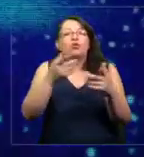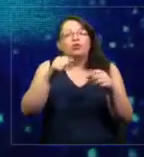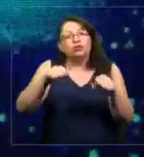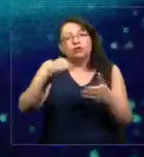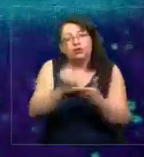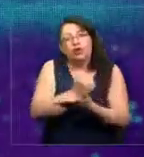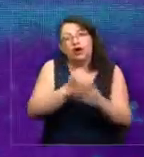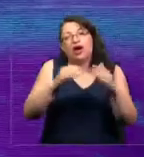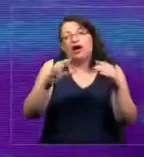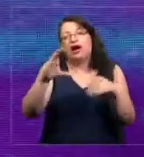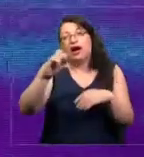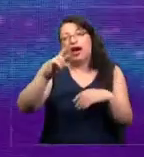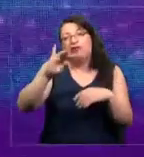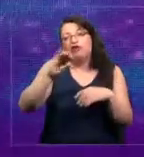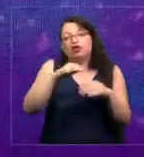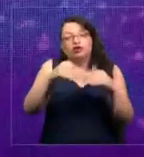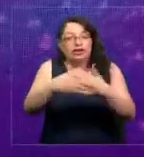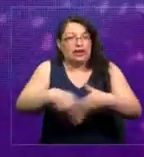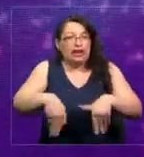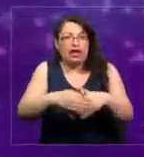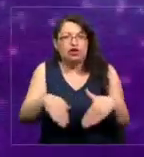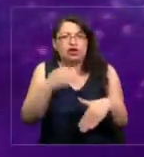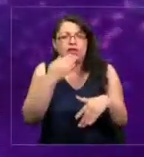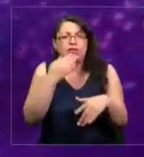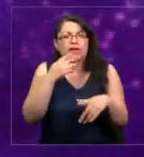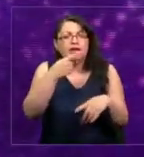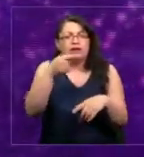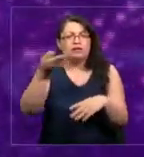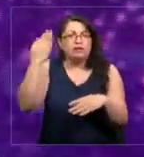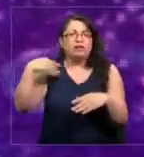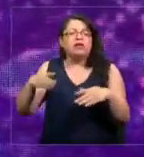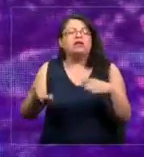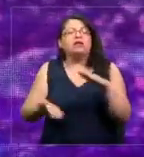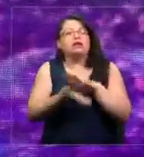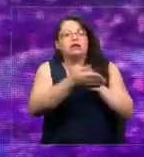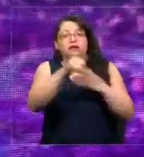está en la Ley de Cambio Climático que ingresó la semana pasada al Senado.